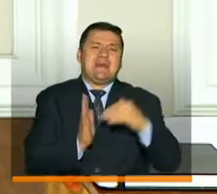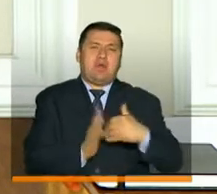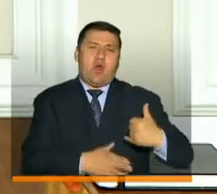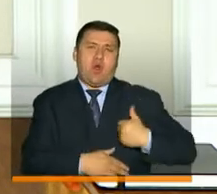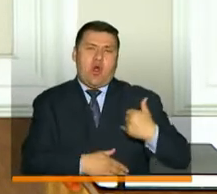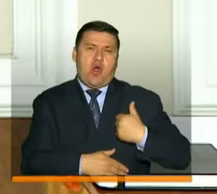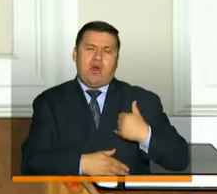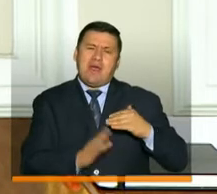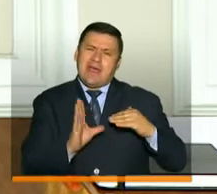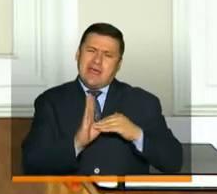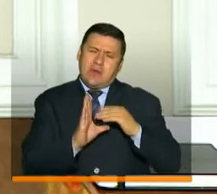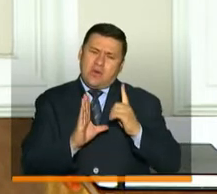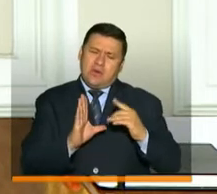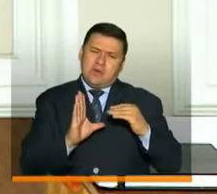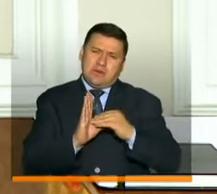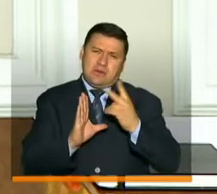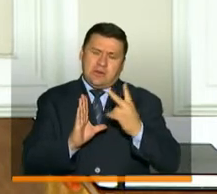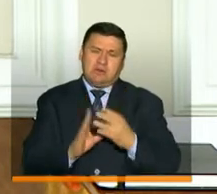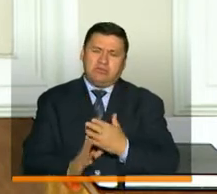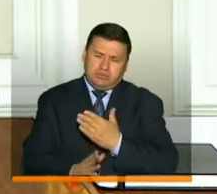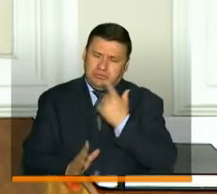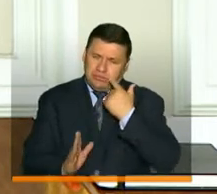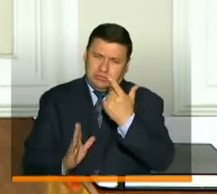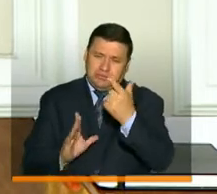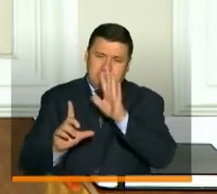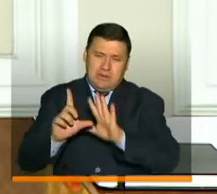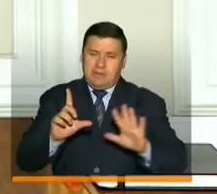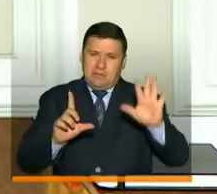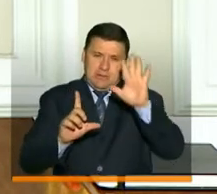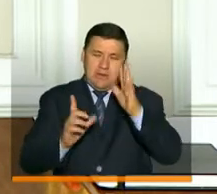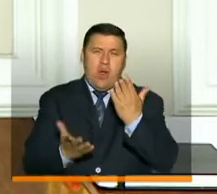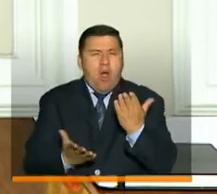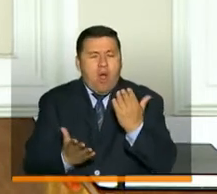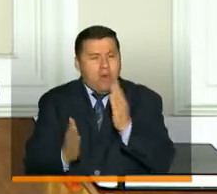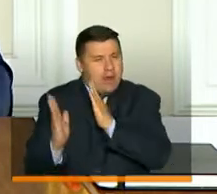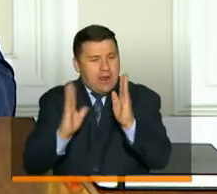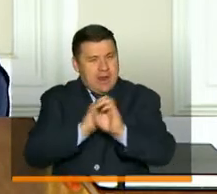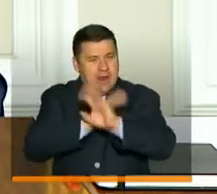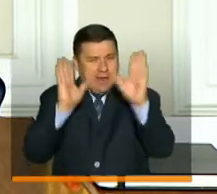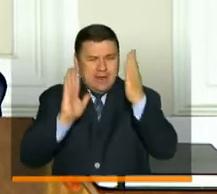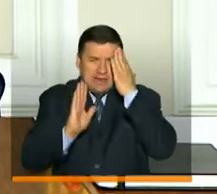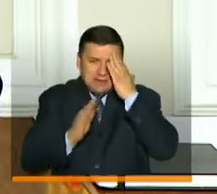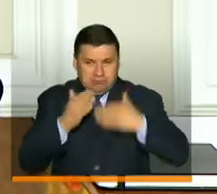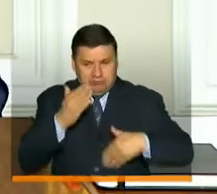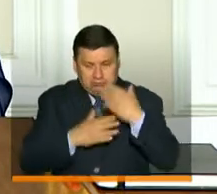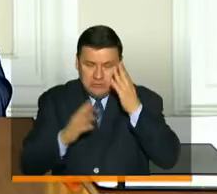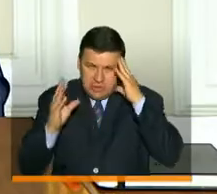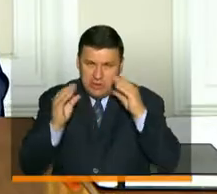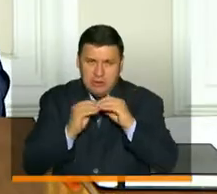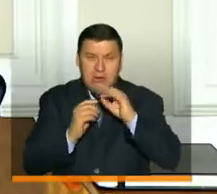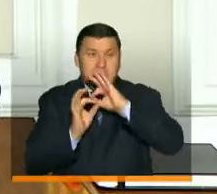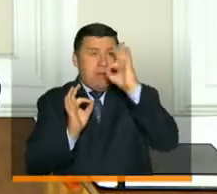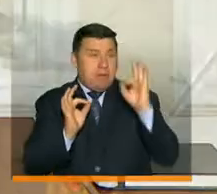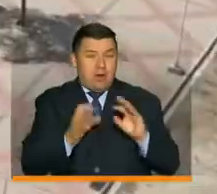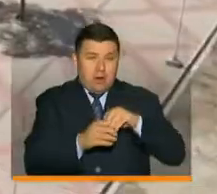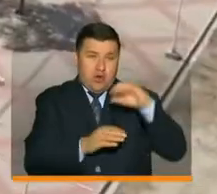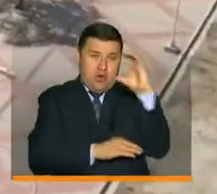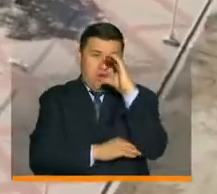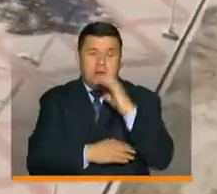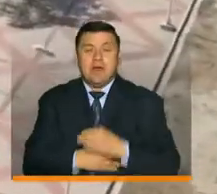pertenecientes a los estratos 1 y 2. Veamos la posición frente a esta iniciativa de las regiones de Colombia.